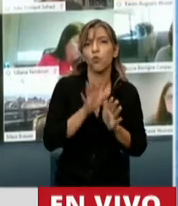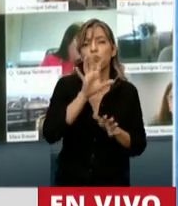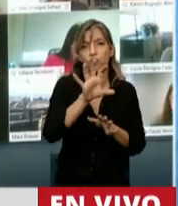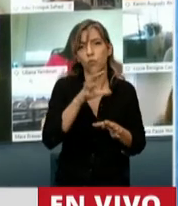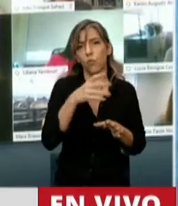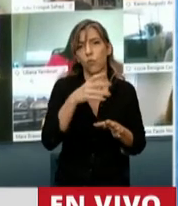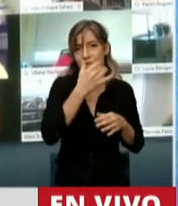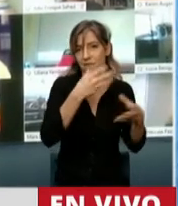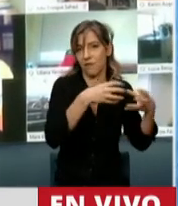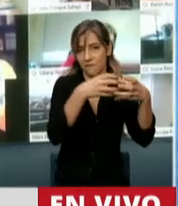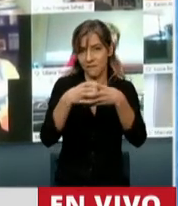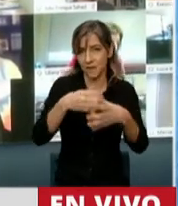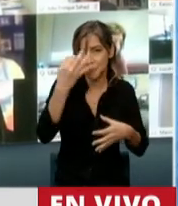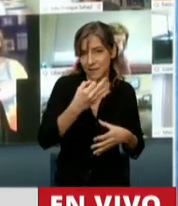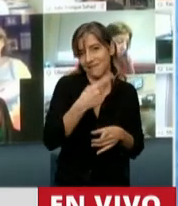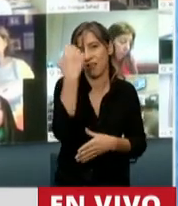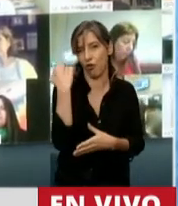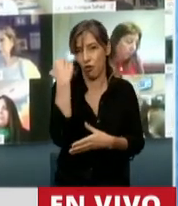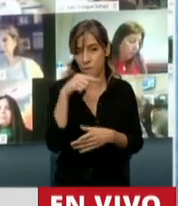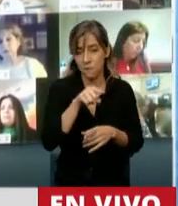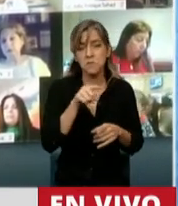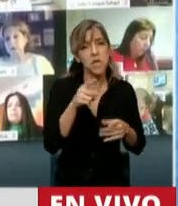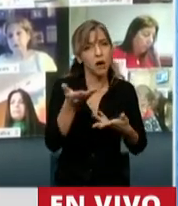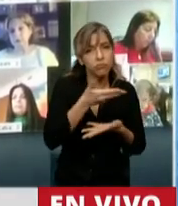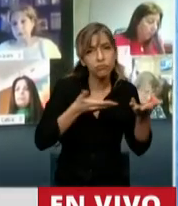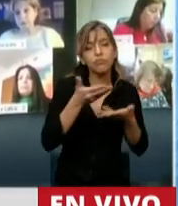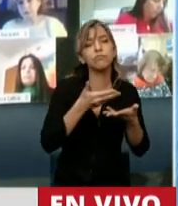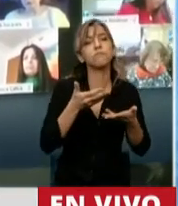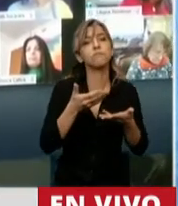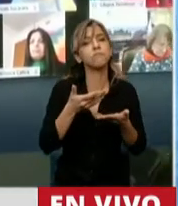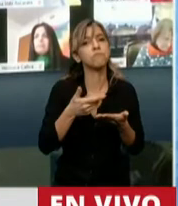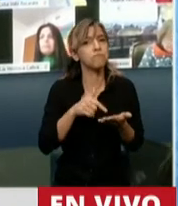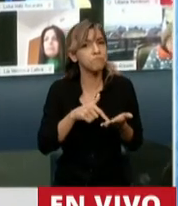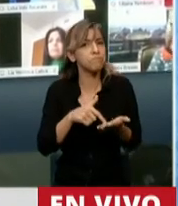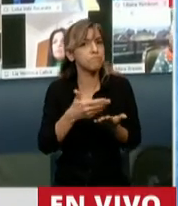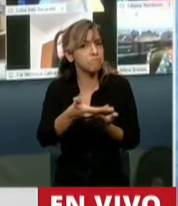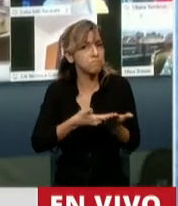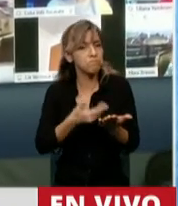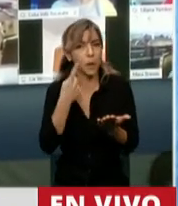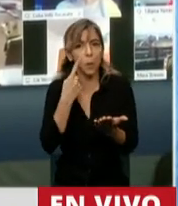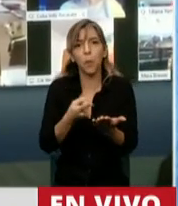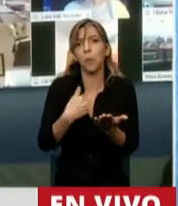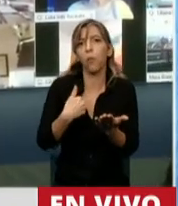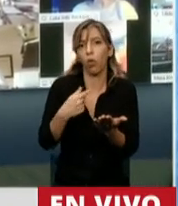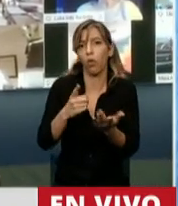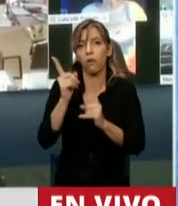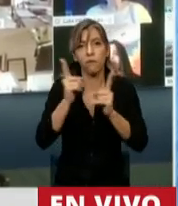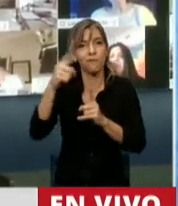Provincial de Ciencias Económicas, que se han receptado muchas de modificaciones que